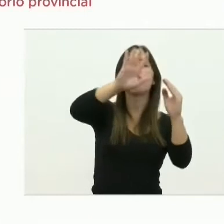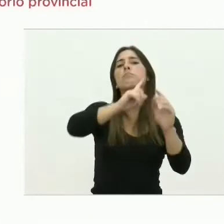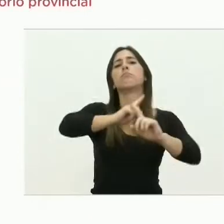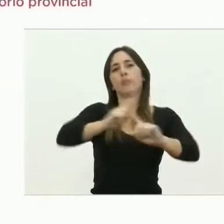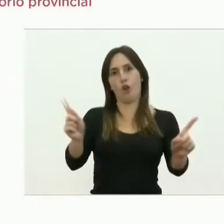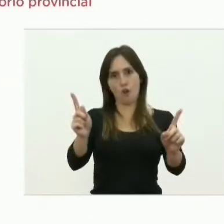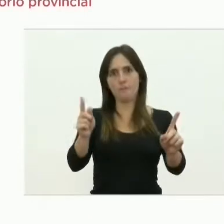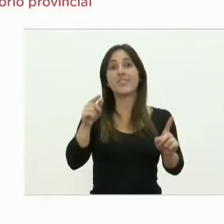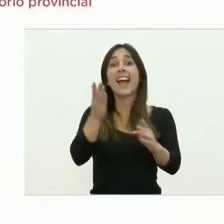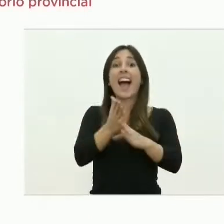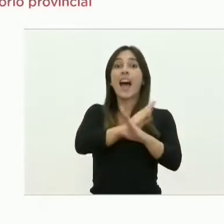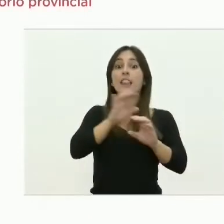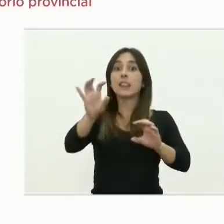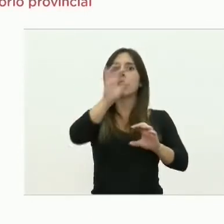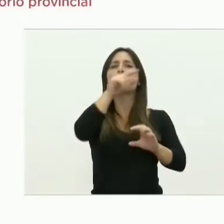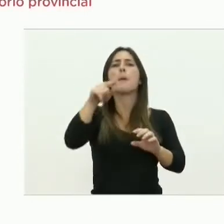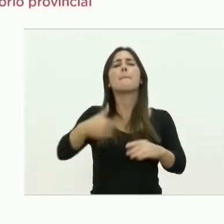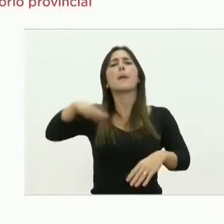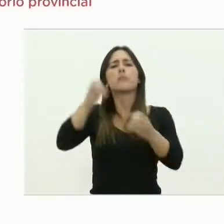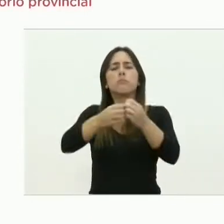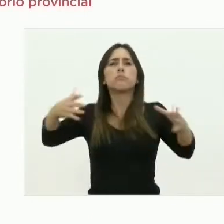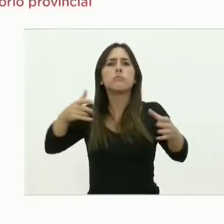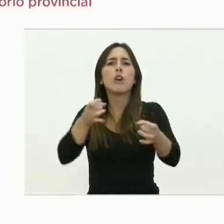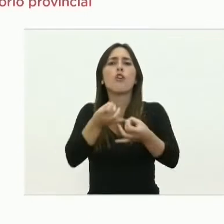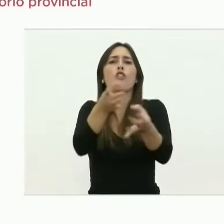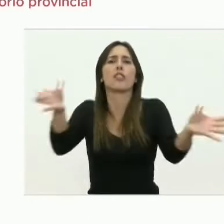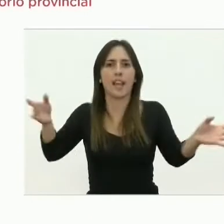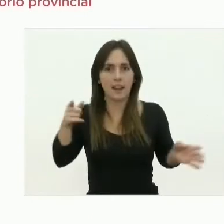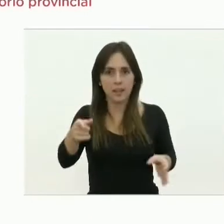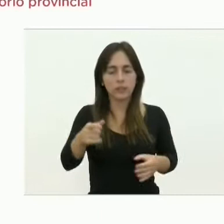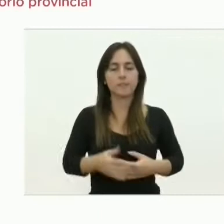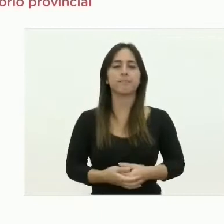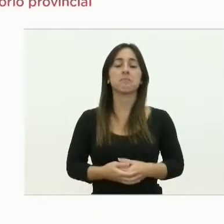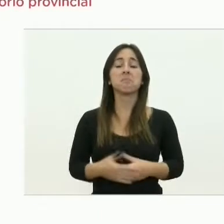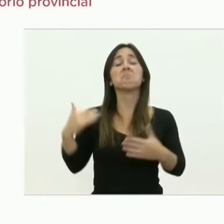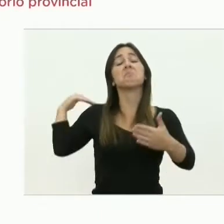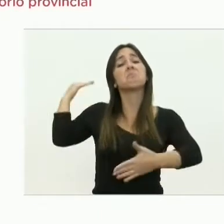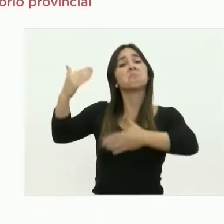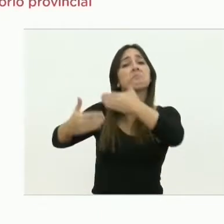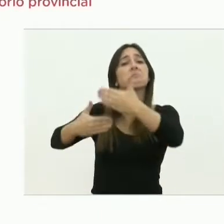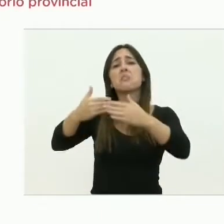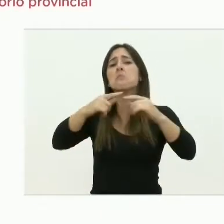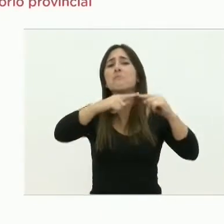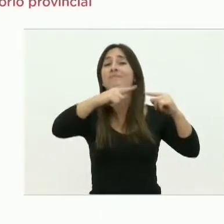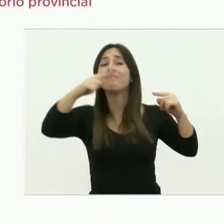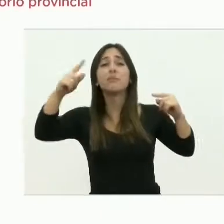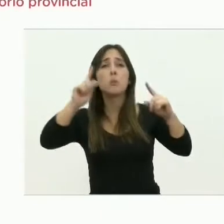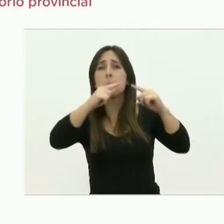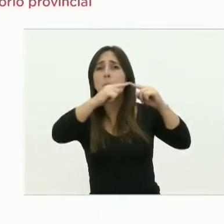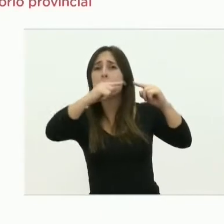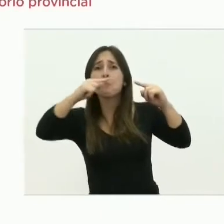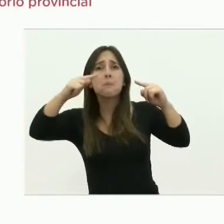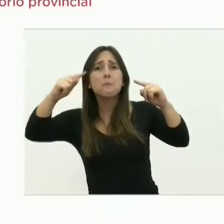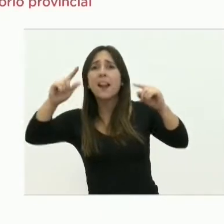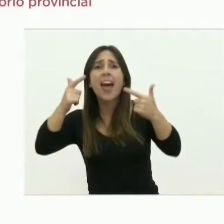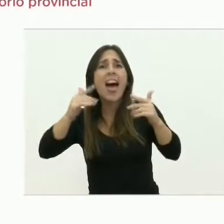Porque en estos lugares habíamos tenido los conglomerados. Luego de esto seguimos viendo que la curva se sostenía totalmente plana,